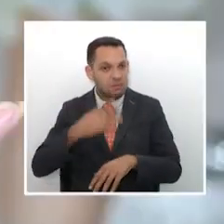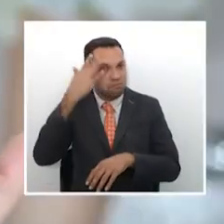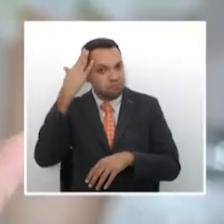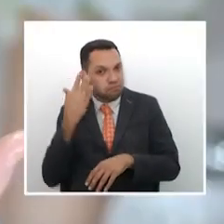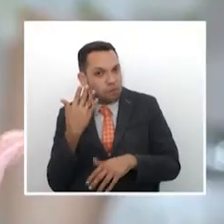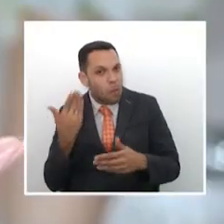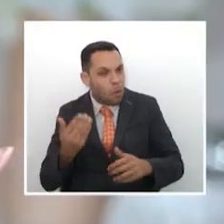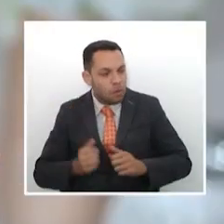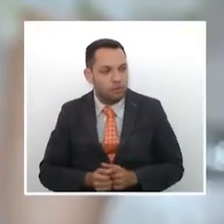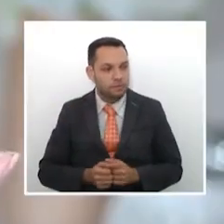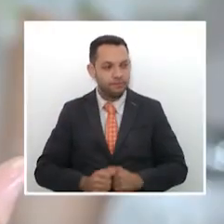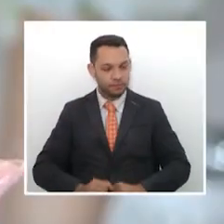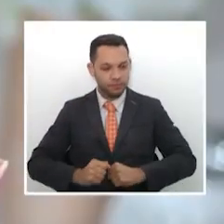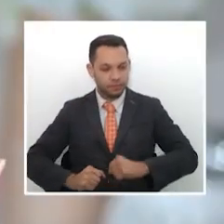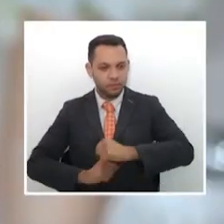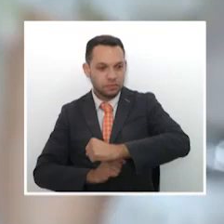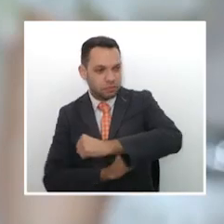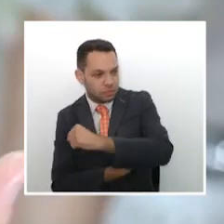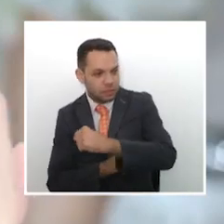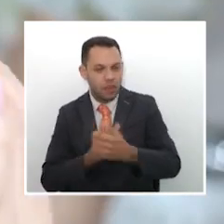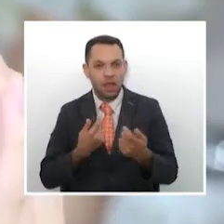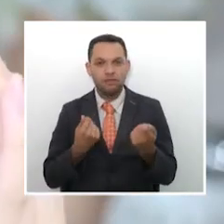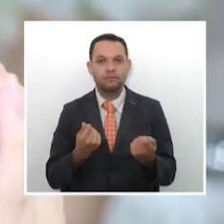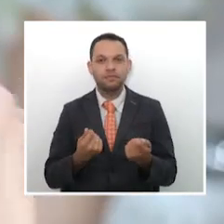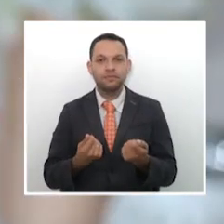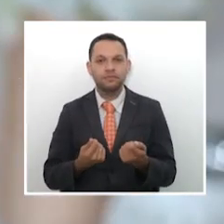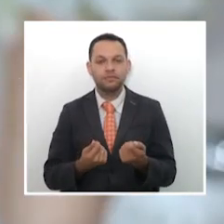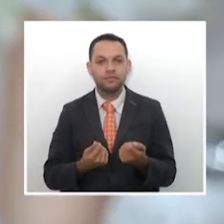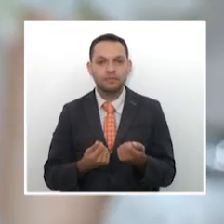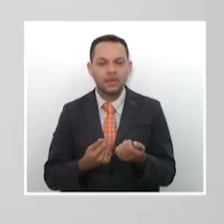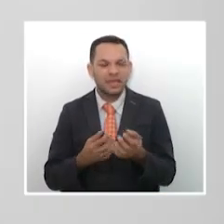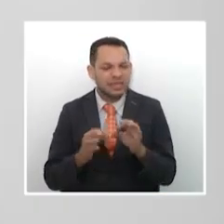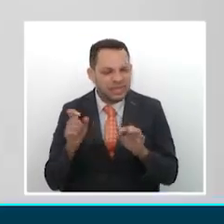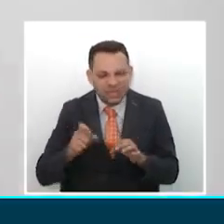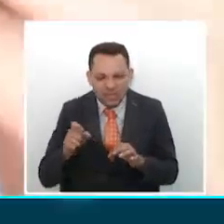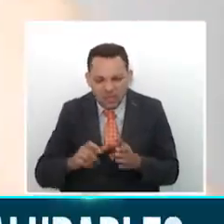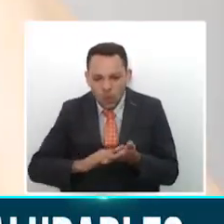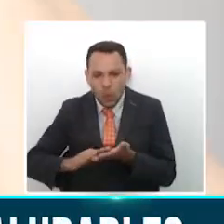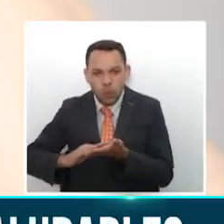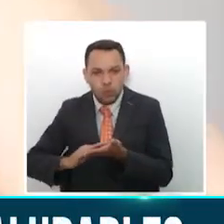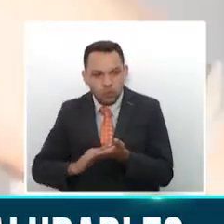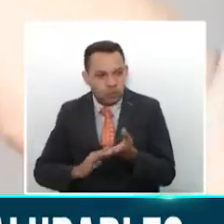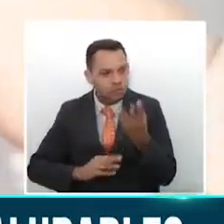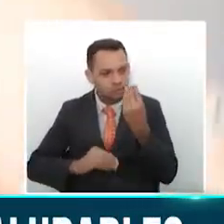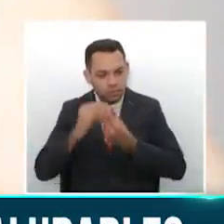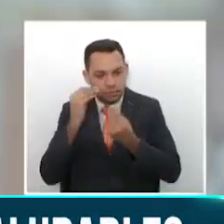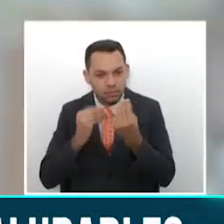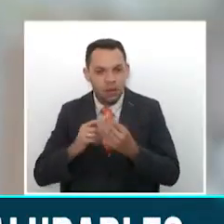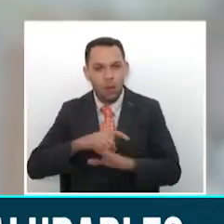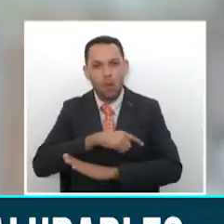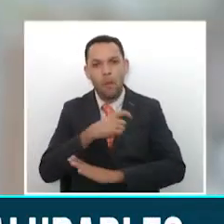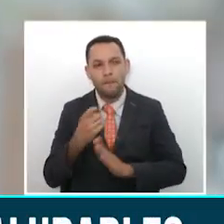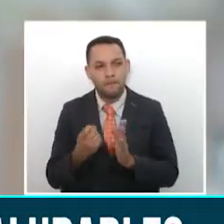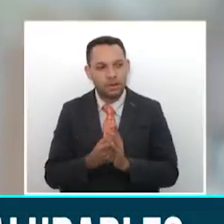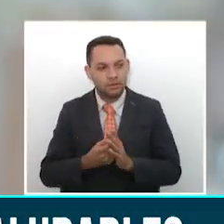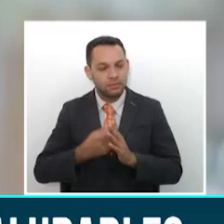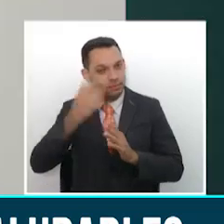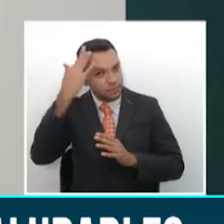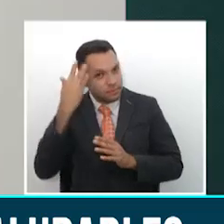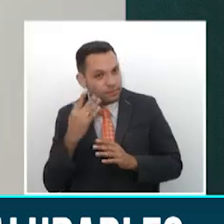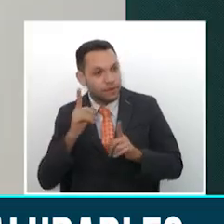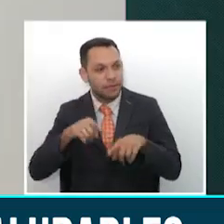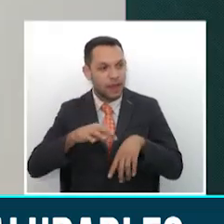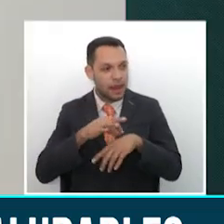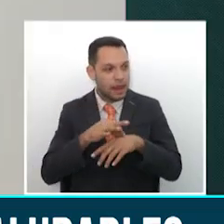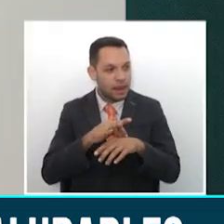Las proteínas y los ácidos grasos esenciales son nutrientes necesarios para mantener una buena salud en nuestro cabello y también en la piel.